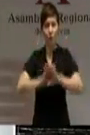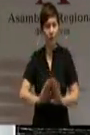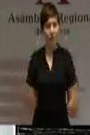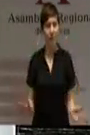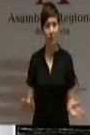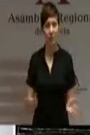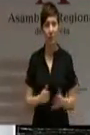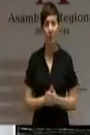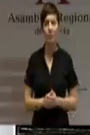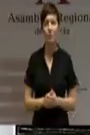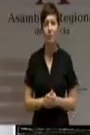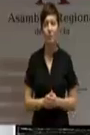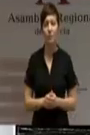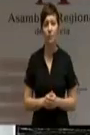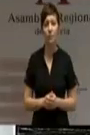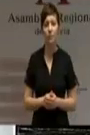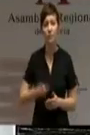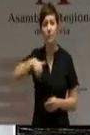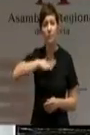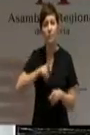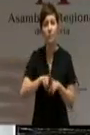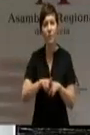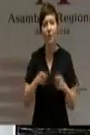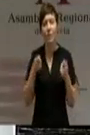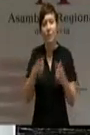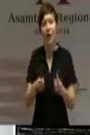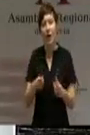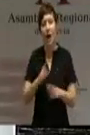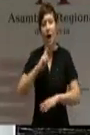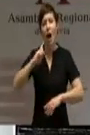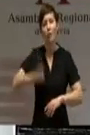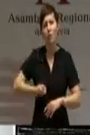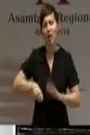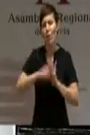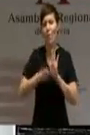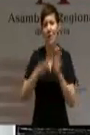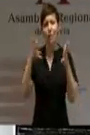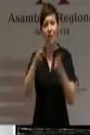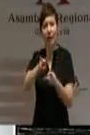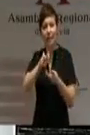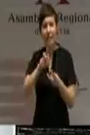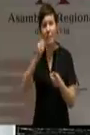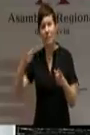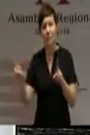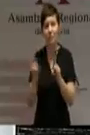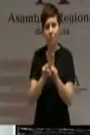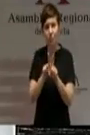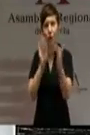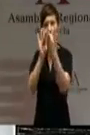que no solamente no se le dé toda la autoridad al consejero de Economía y Hacienda, sino que se le ponga a uno que lo conecte con Madrid.